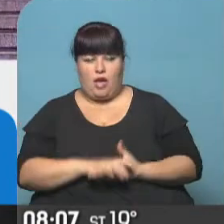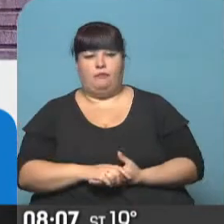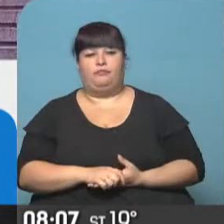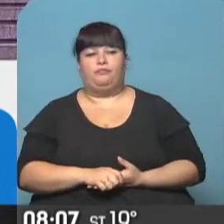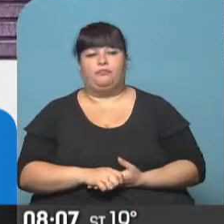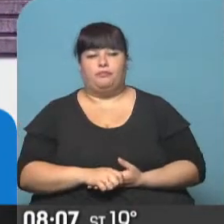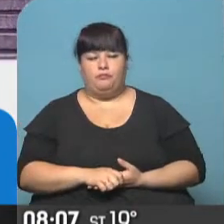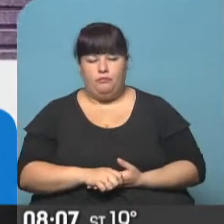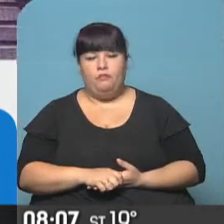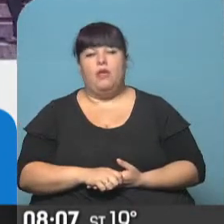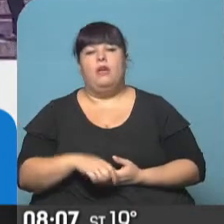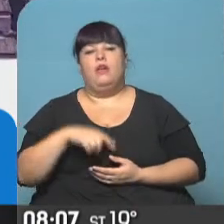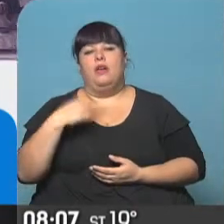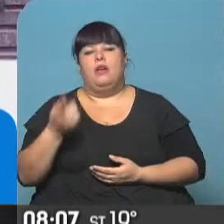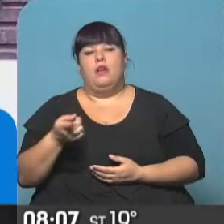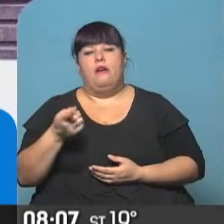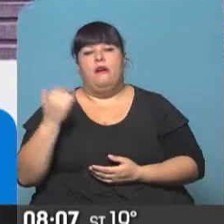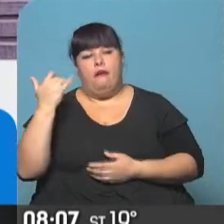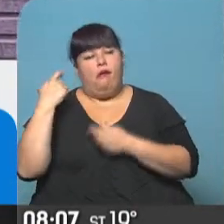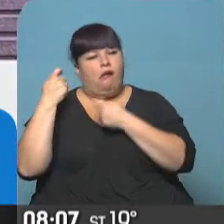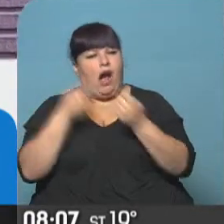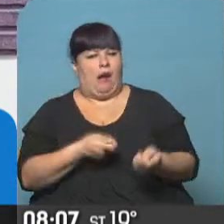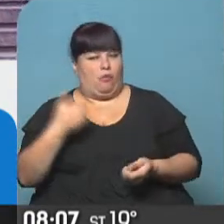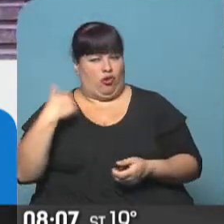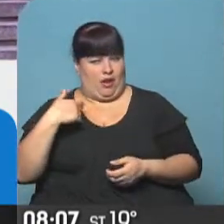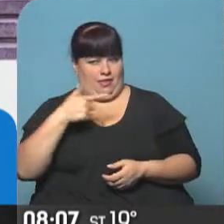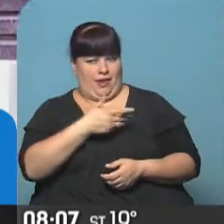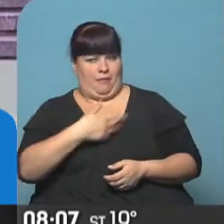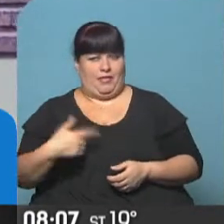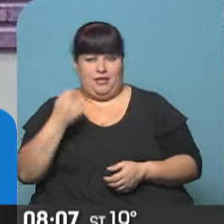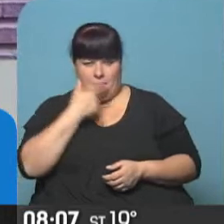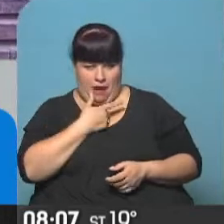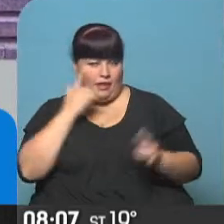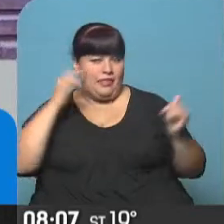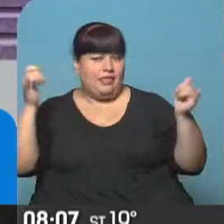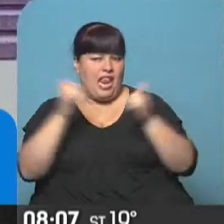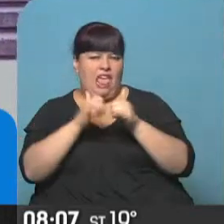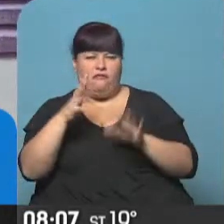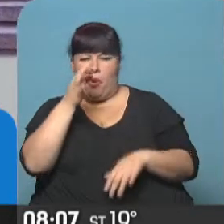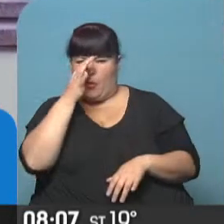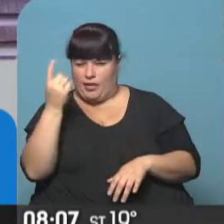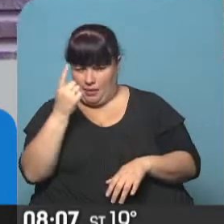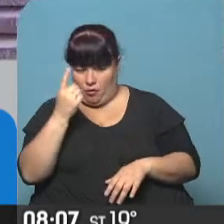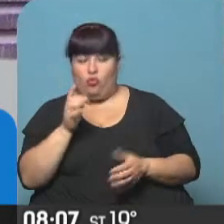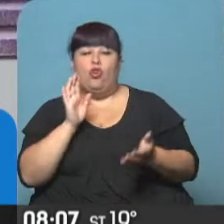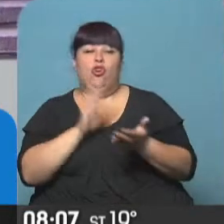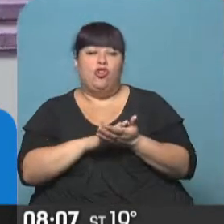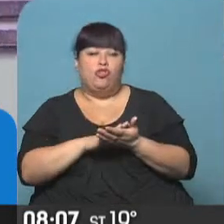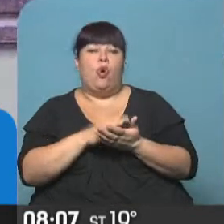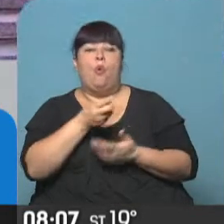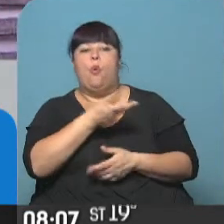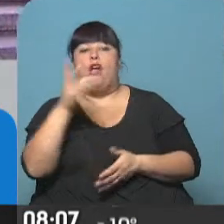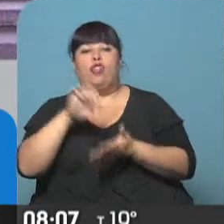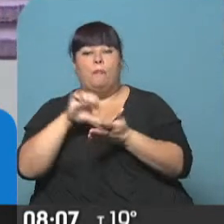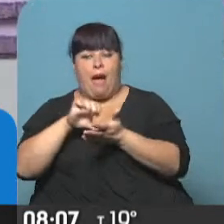Ejecutivo ruso, brindando su apoyo al primer mandatario argentino, una comunicación de unos 20 minutos en relación a la cantidad de